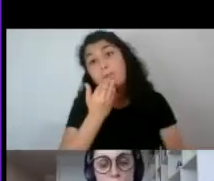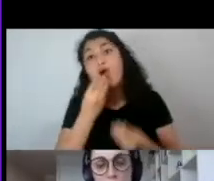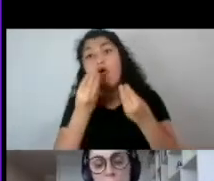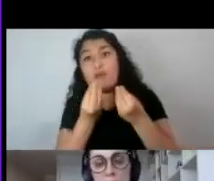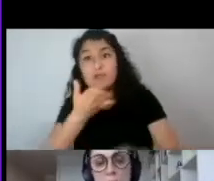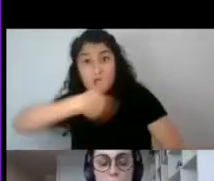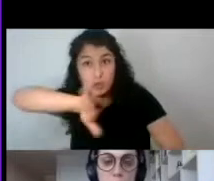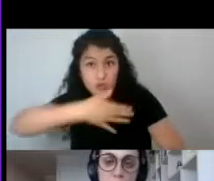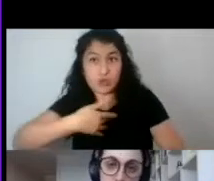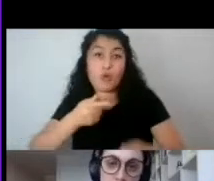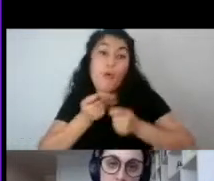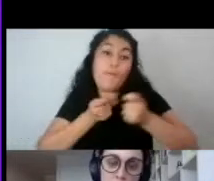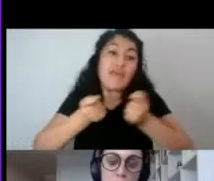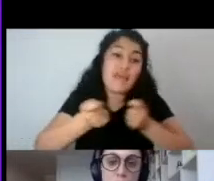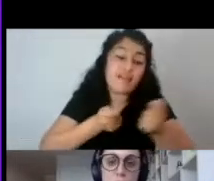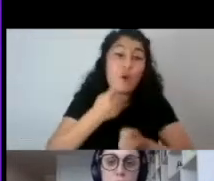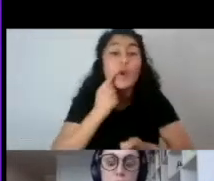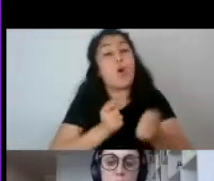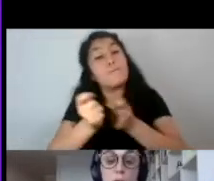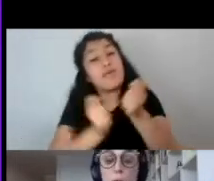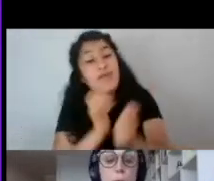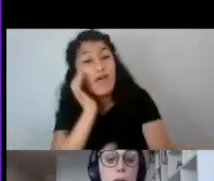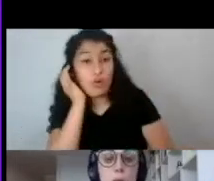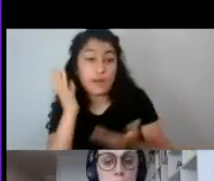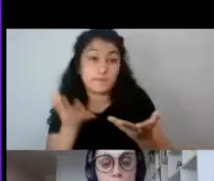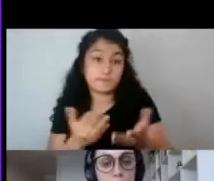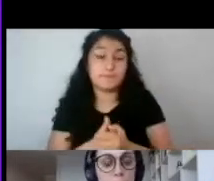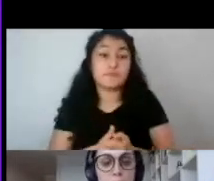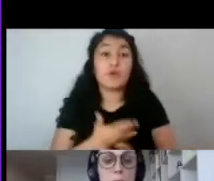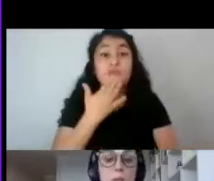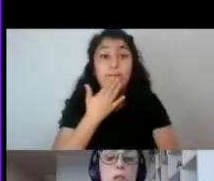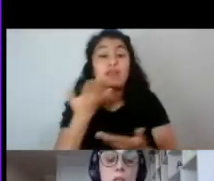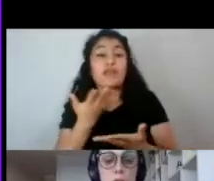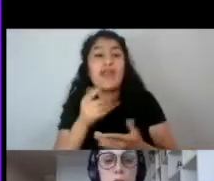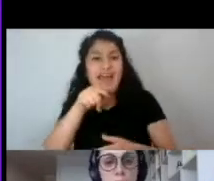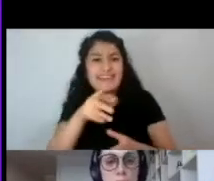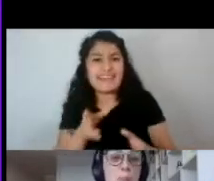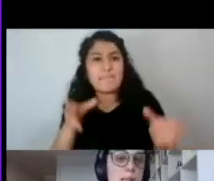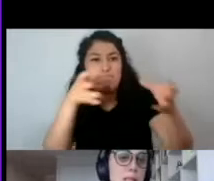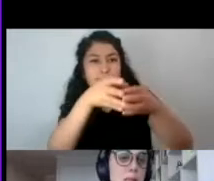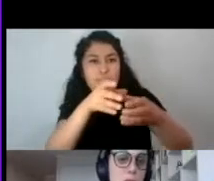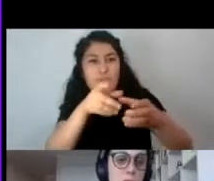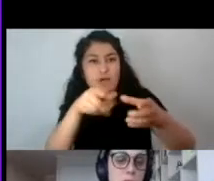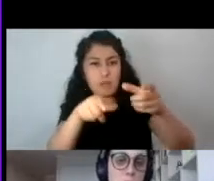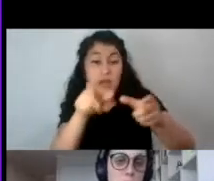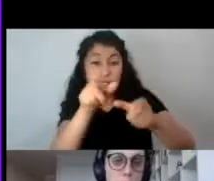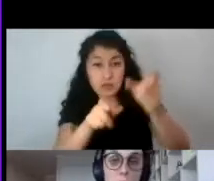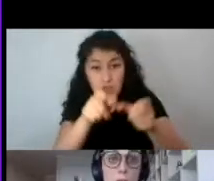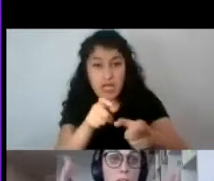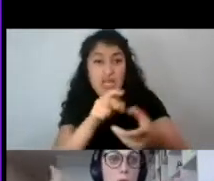a nosotras como mediadores o mediadoras, ¿no? O incluso a este público lector que escapa de ese lector